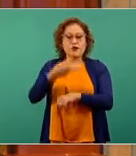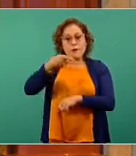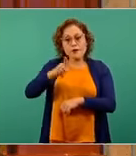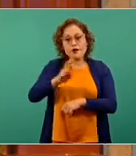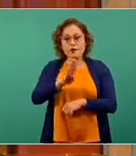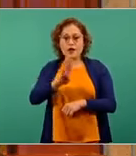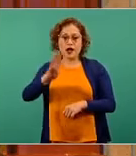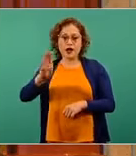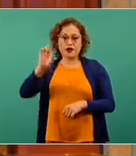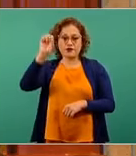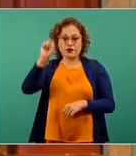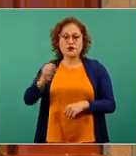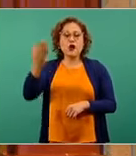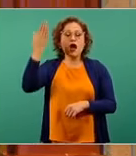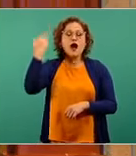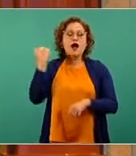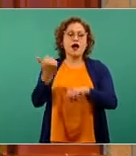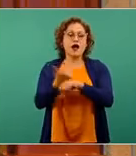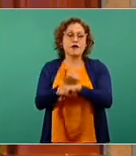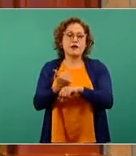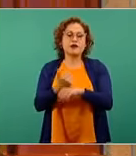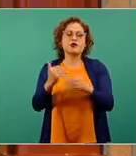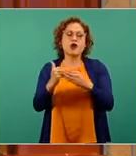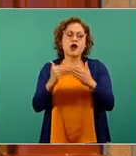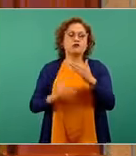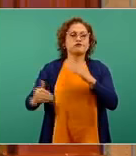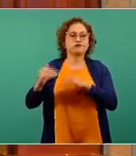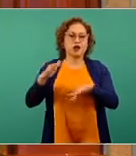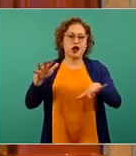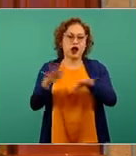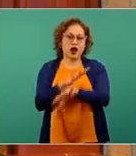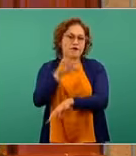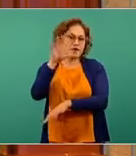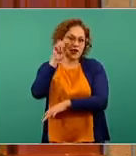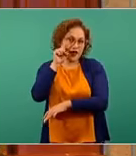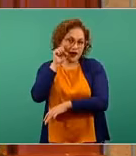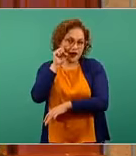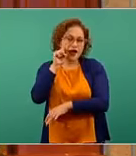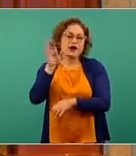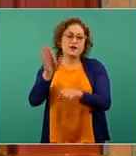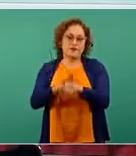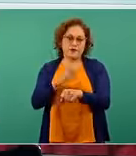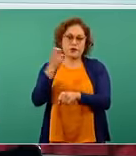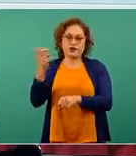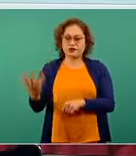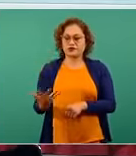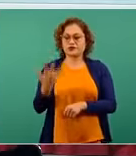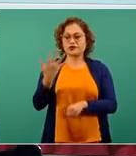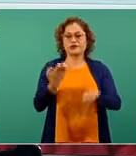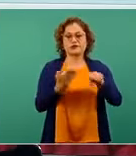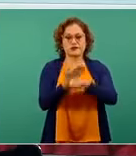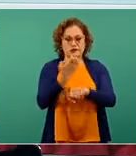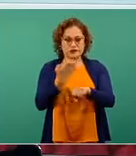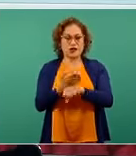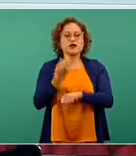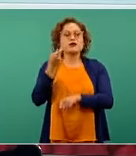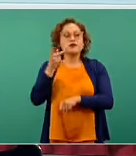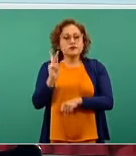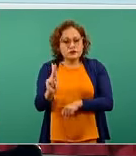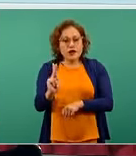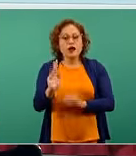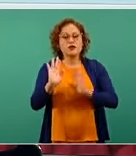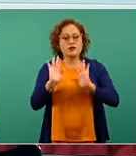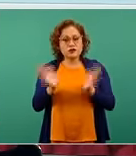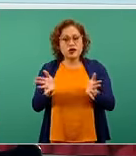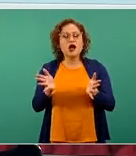incrementa su nivel de riesgo al color naranja y por lo tanto entonces nuestra diferencial final es de cinco, pero de todas maneras es una disminución de